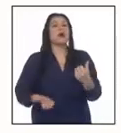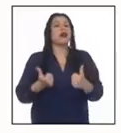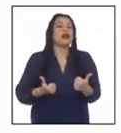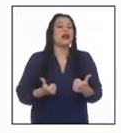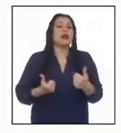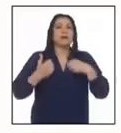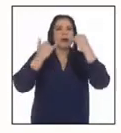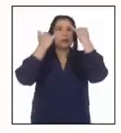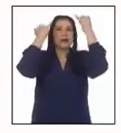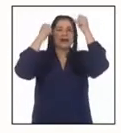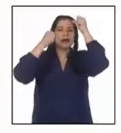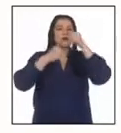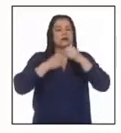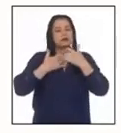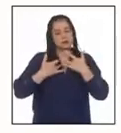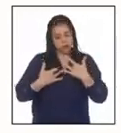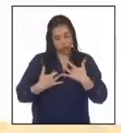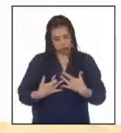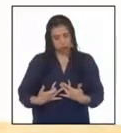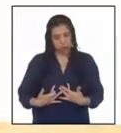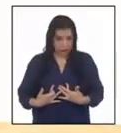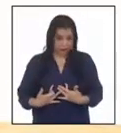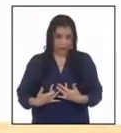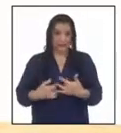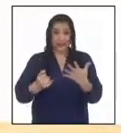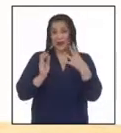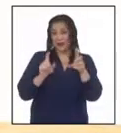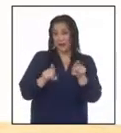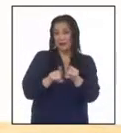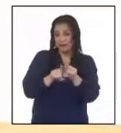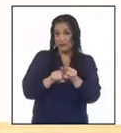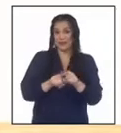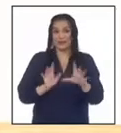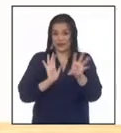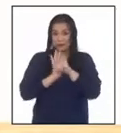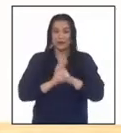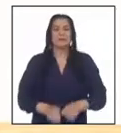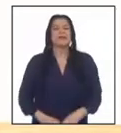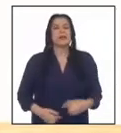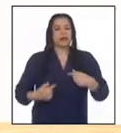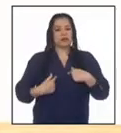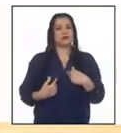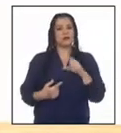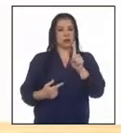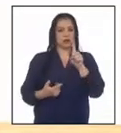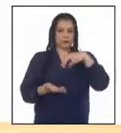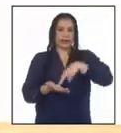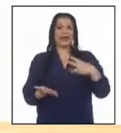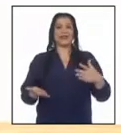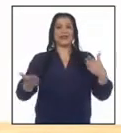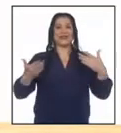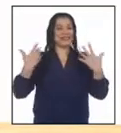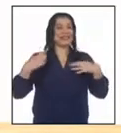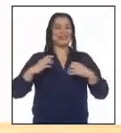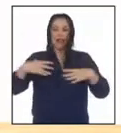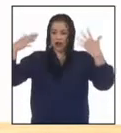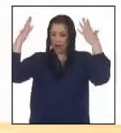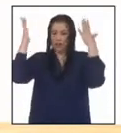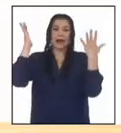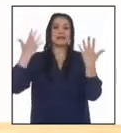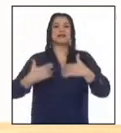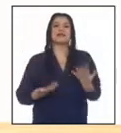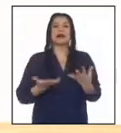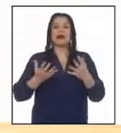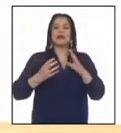voy a imaginar y recordar cuando estoy triste. Ahora lo vamos a hacer juntos. Bien. Entonces estoy en posición uno y voy a estar feliz. Voy a usar los brazos